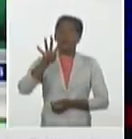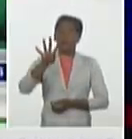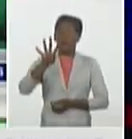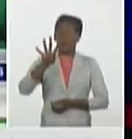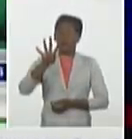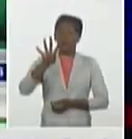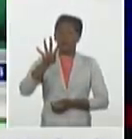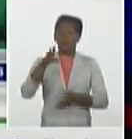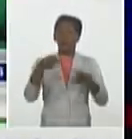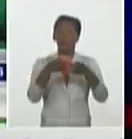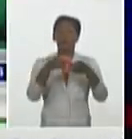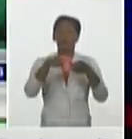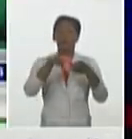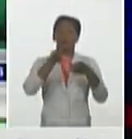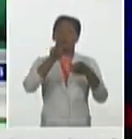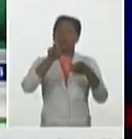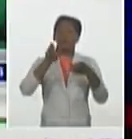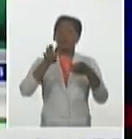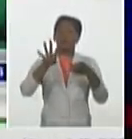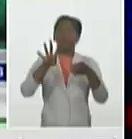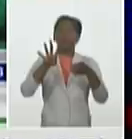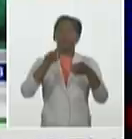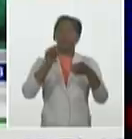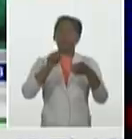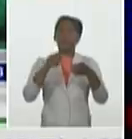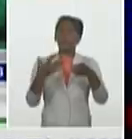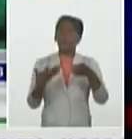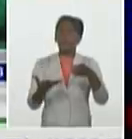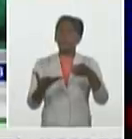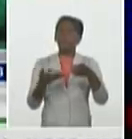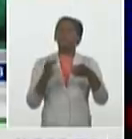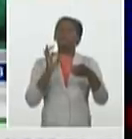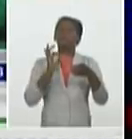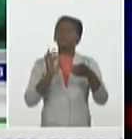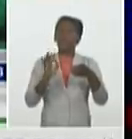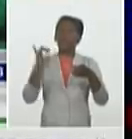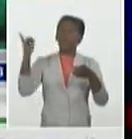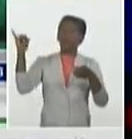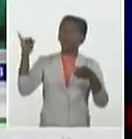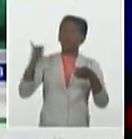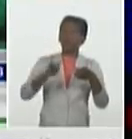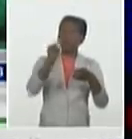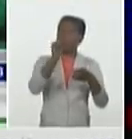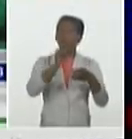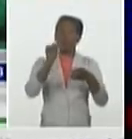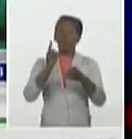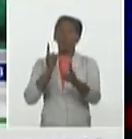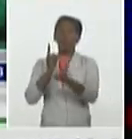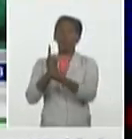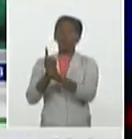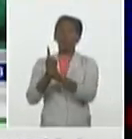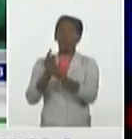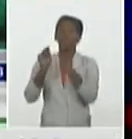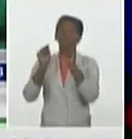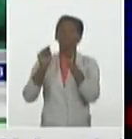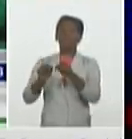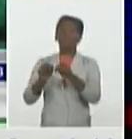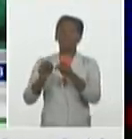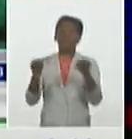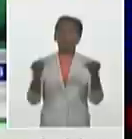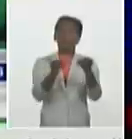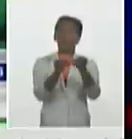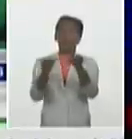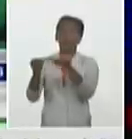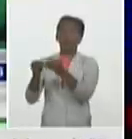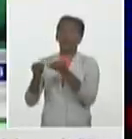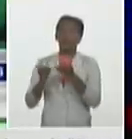resultaron consecuencia de casos importados que arribaron recientemente a Cuba y se